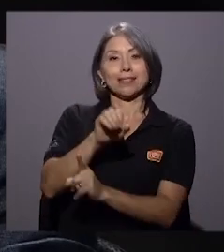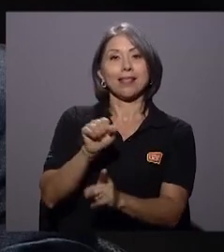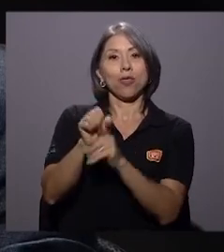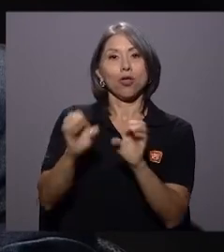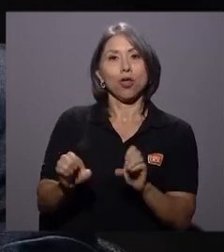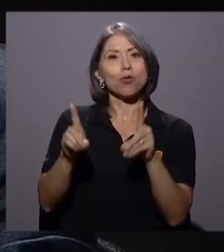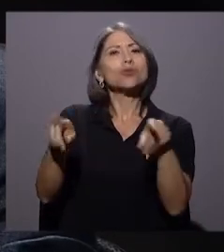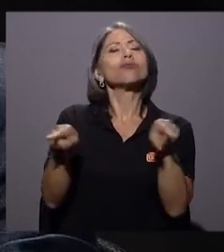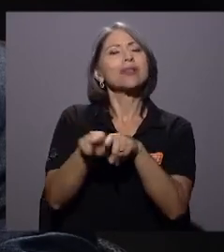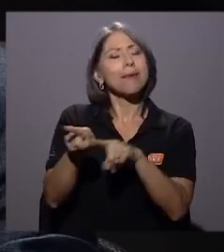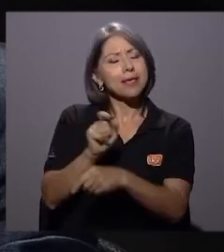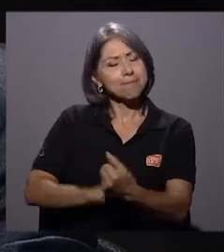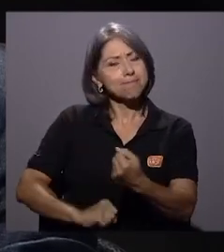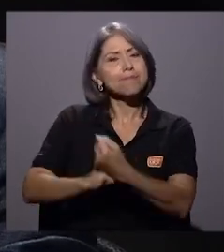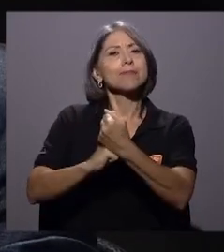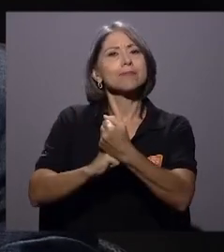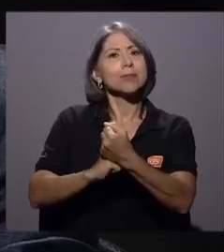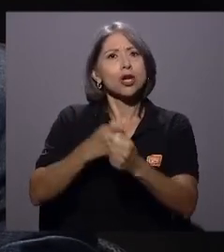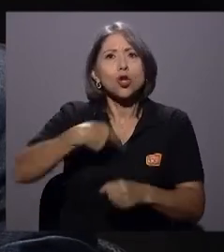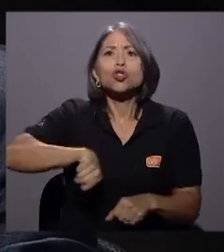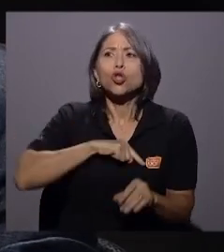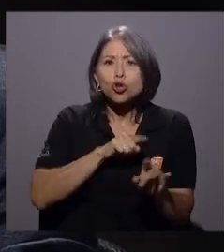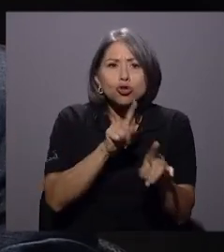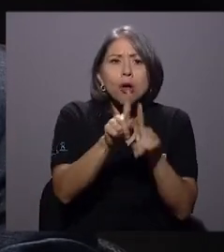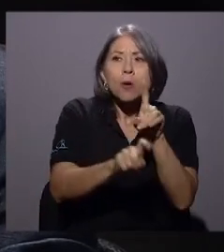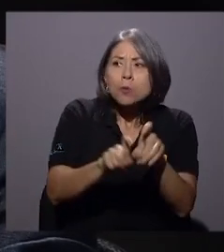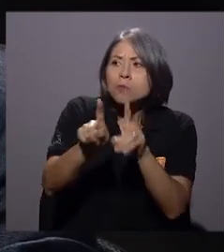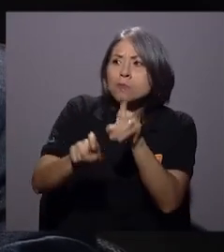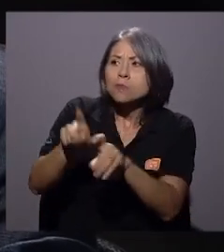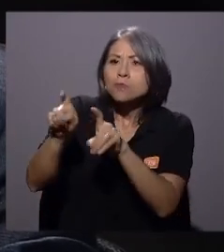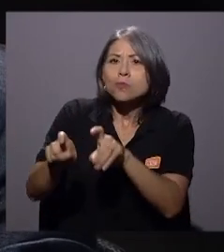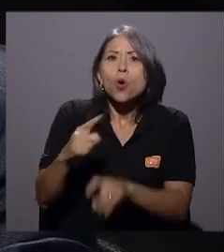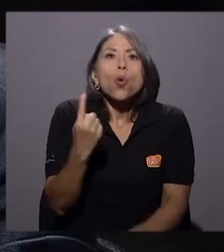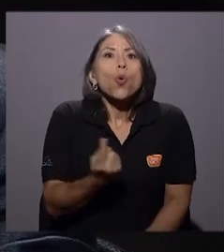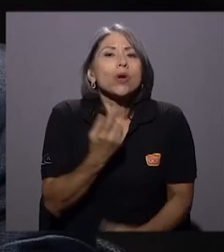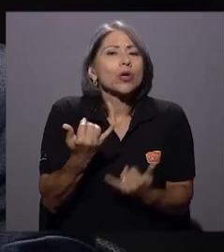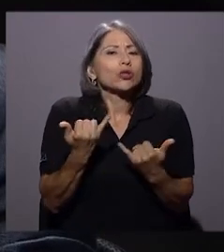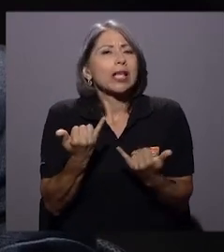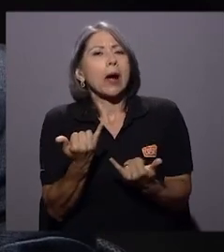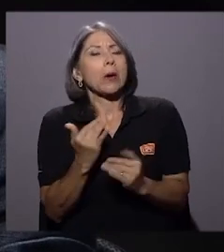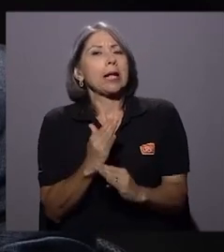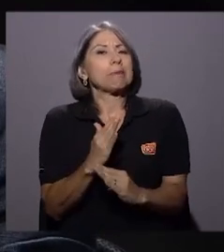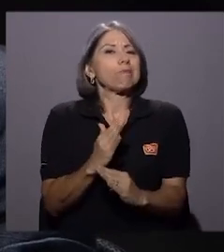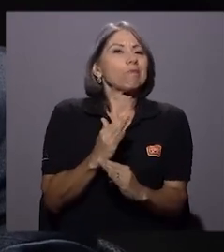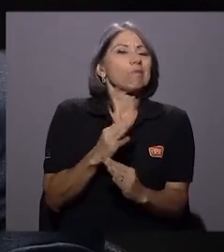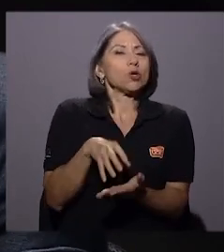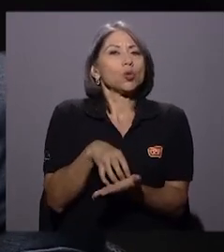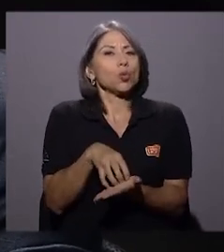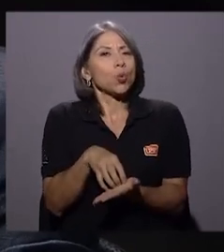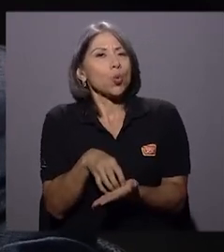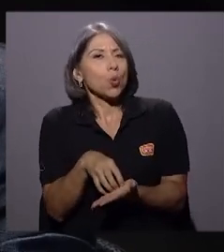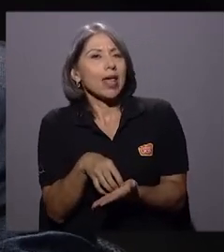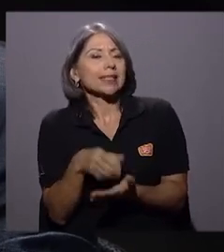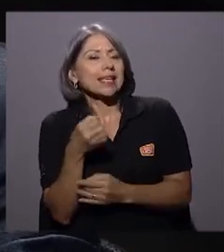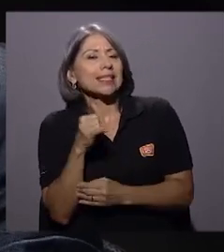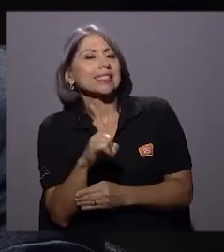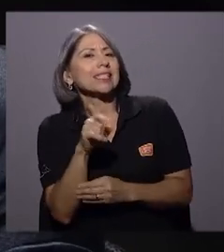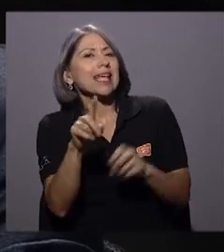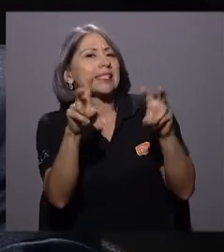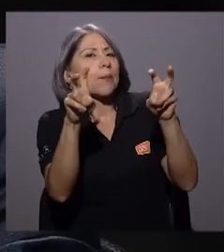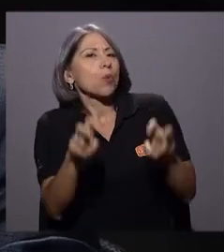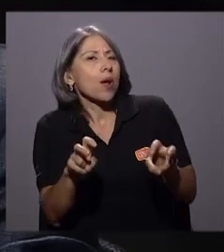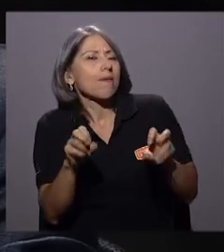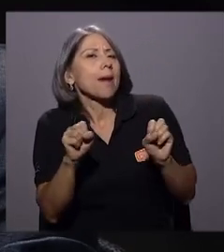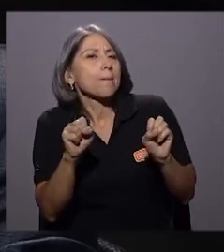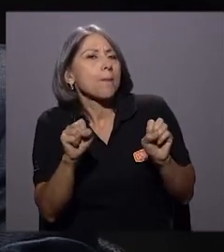consultas amplias, y los únicos que hoy muestran un poco de resistencia y dudas, principalmente sobre si la prueba podría